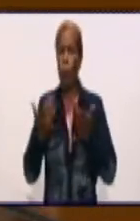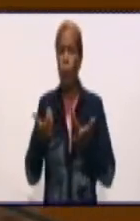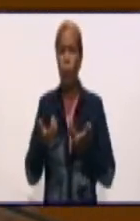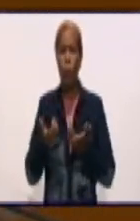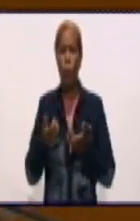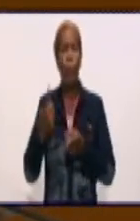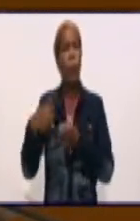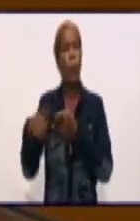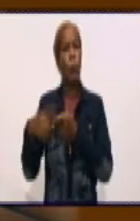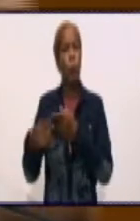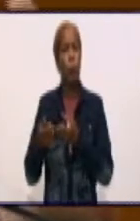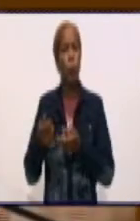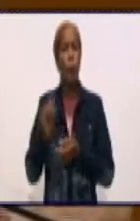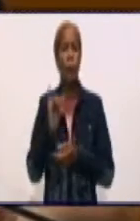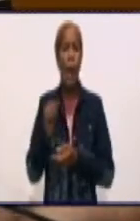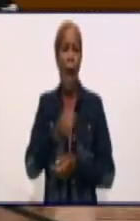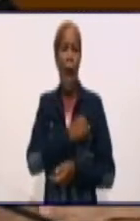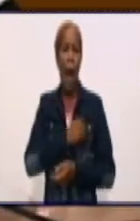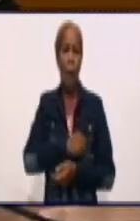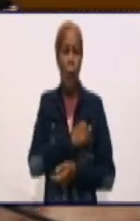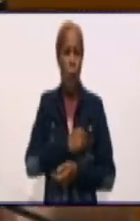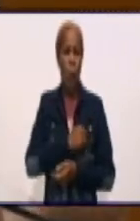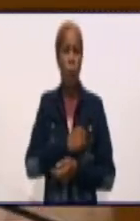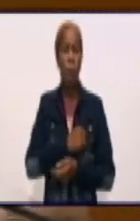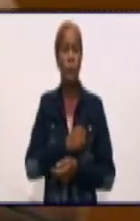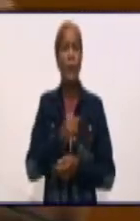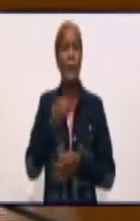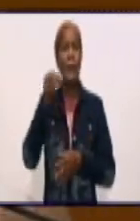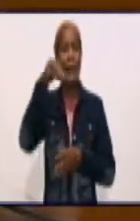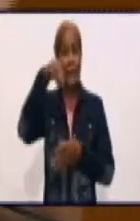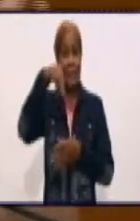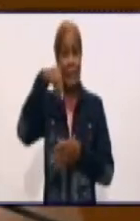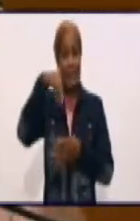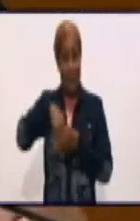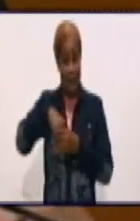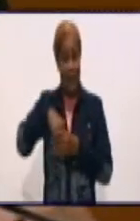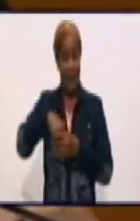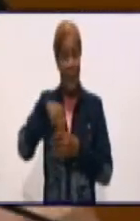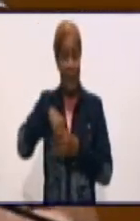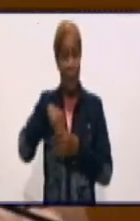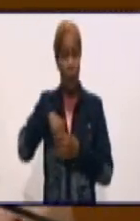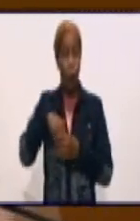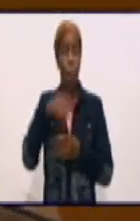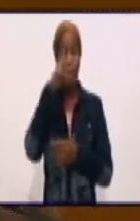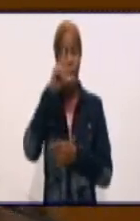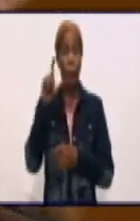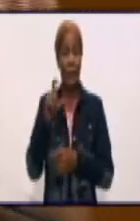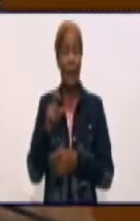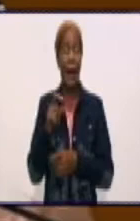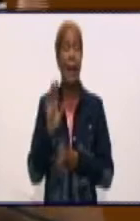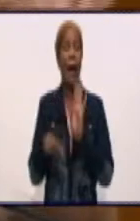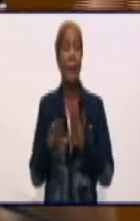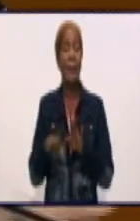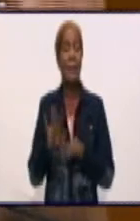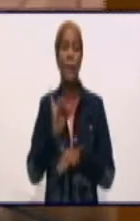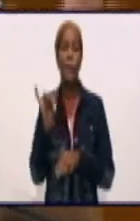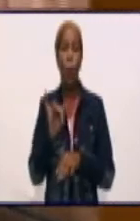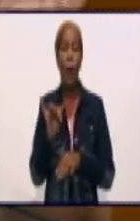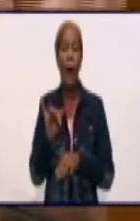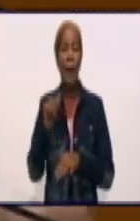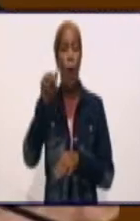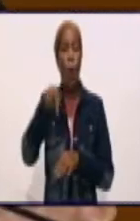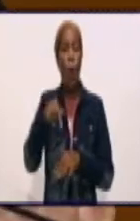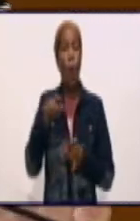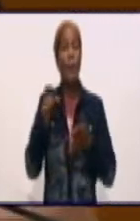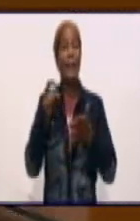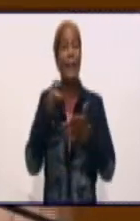Miren, el producto de aseo que llevan los hospitales, el hospital, por ejemplo, para que la población tenga una idea, la cristalería que hoy se usa en el